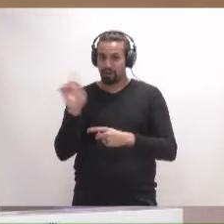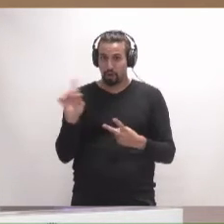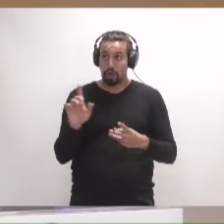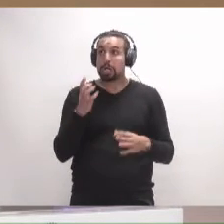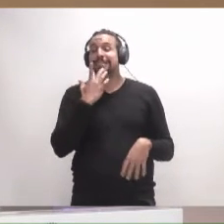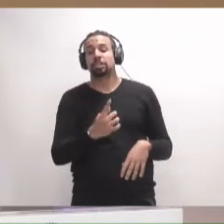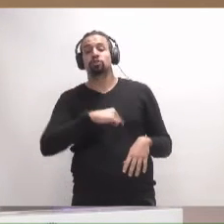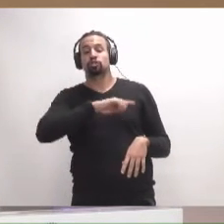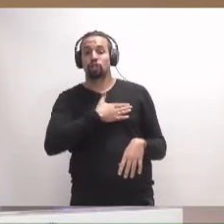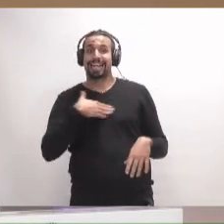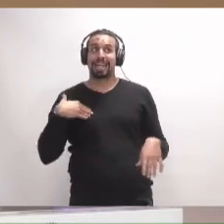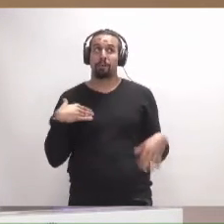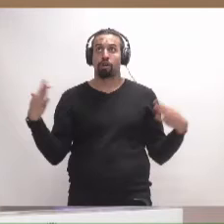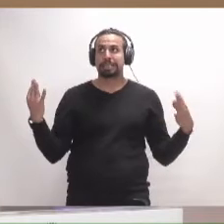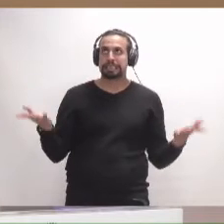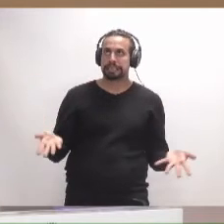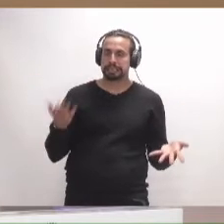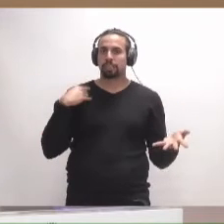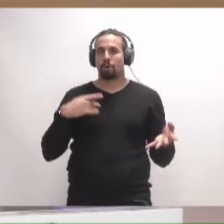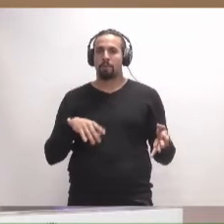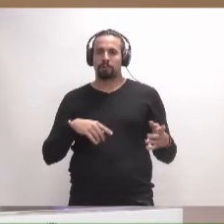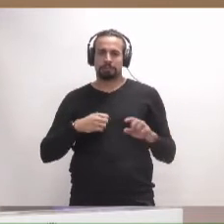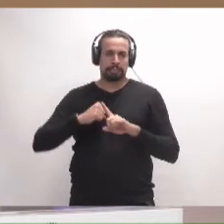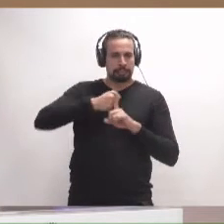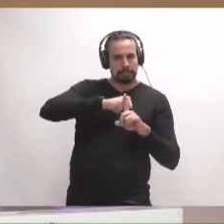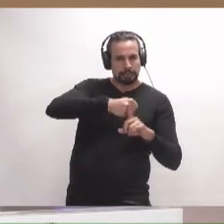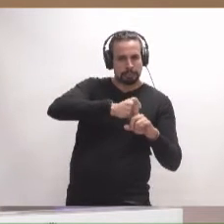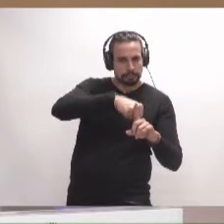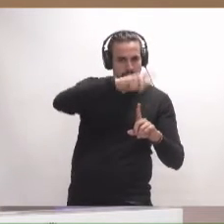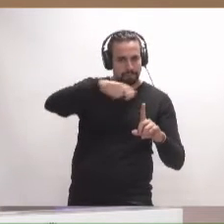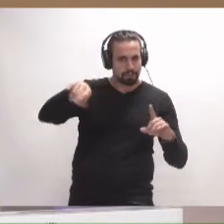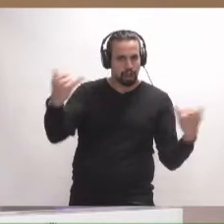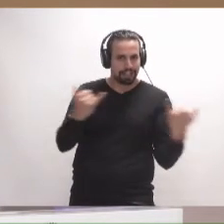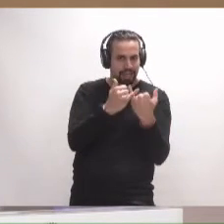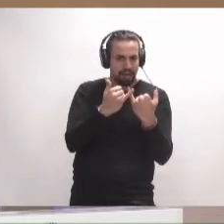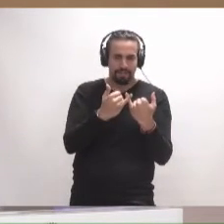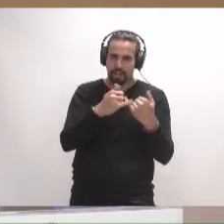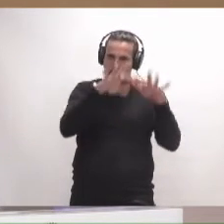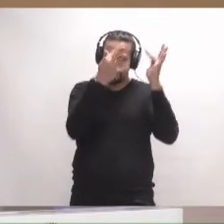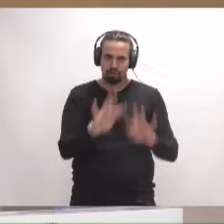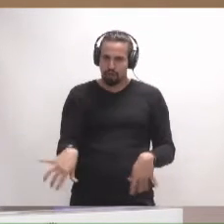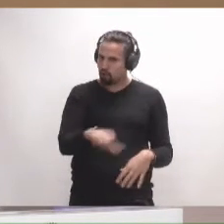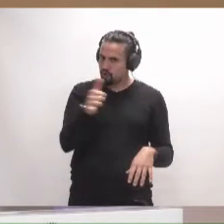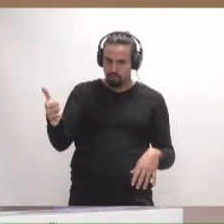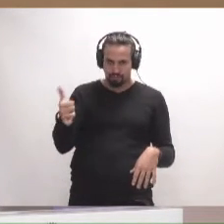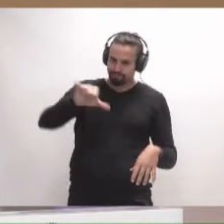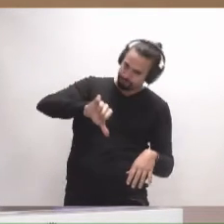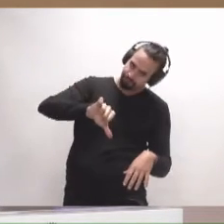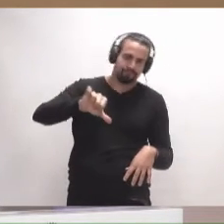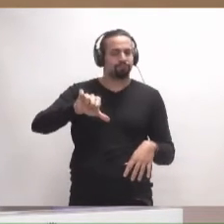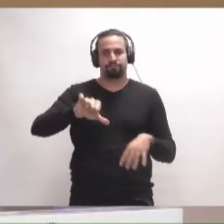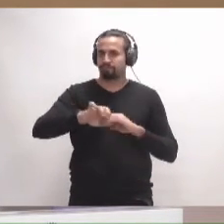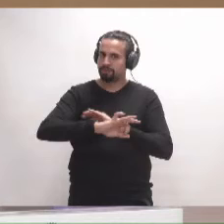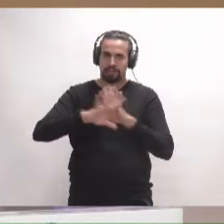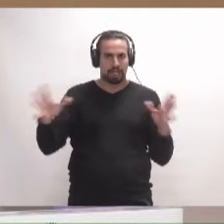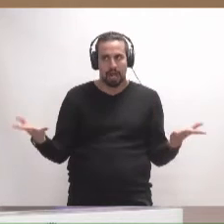salvo que queramos realmente machacar a los tinerfeños no aprobando el presupuesto, no ha lugar